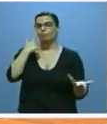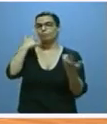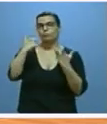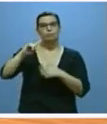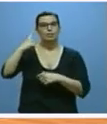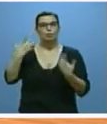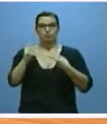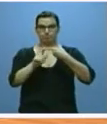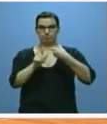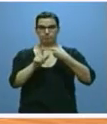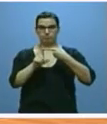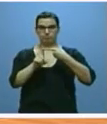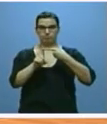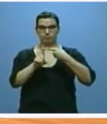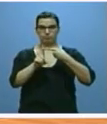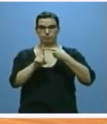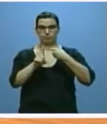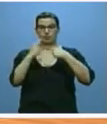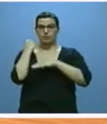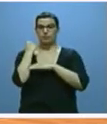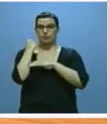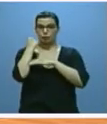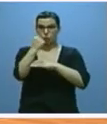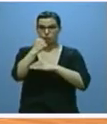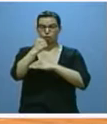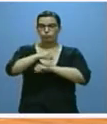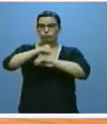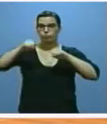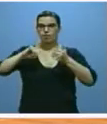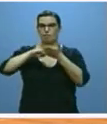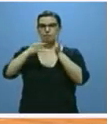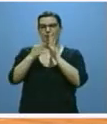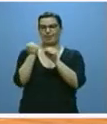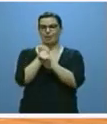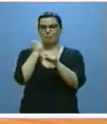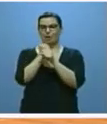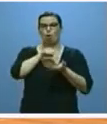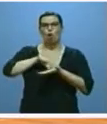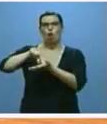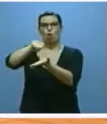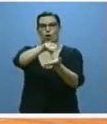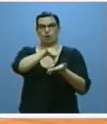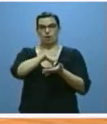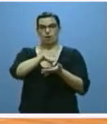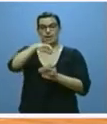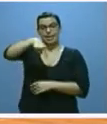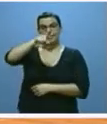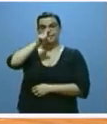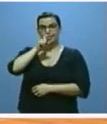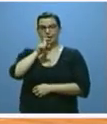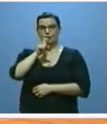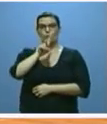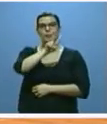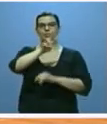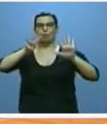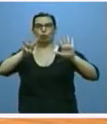son, en primer lugar, el refuerzo del Plan de Empleo Local que en 2017 experimenta un crecimiento del